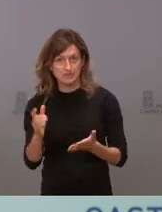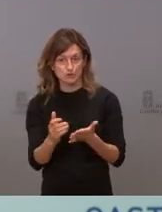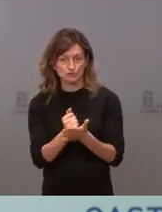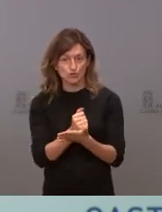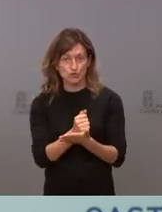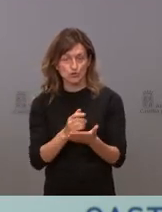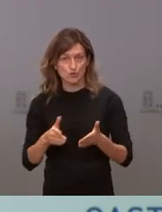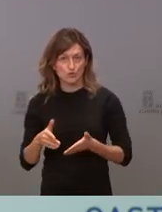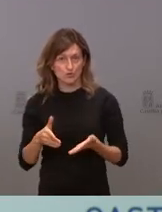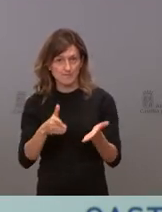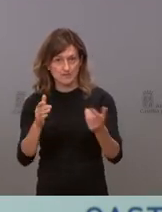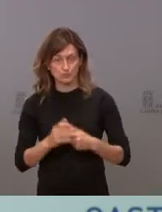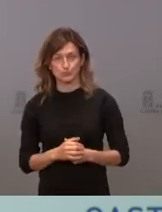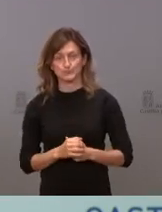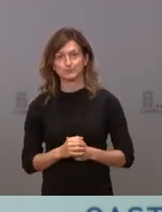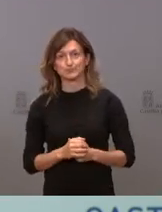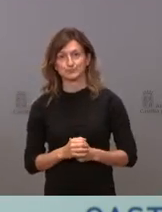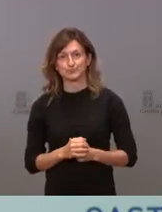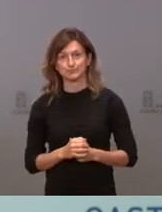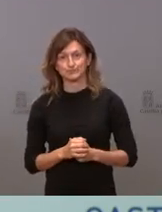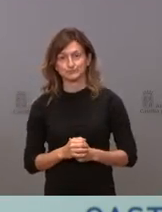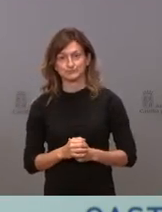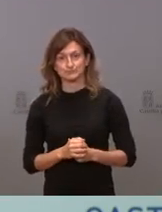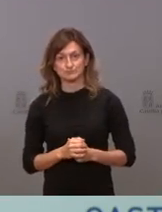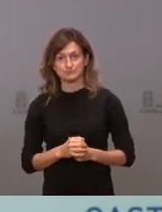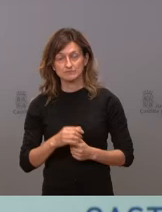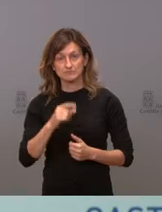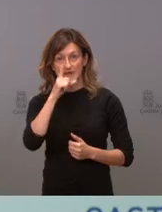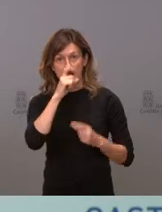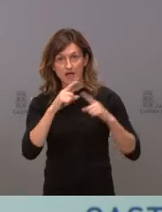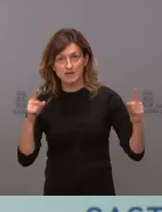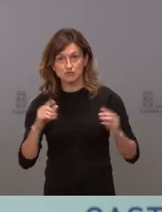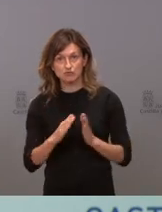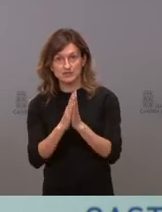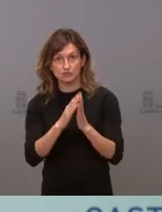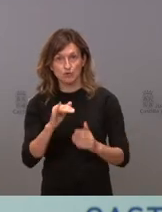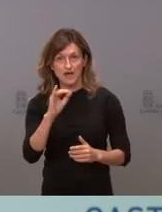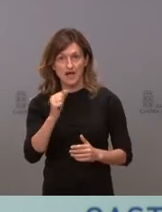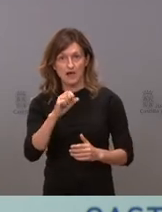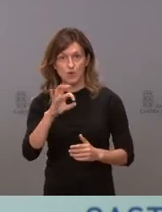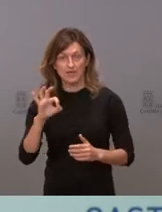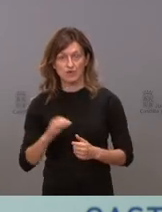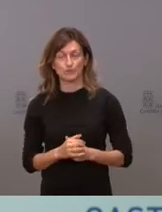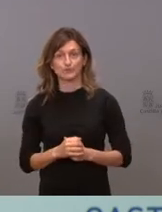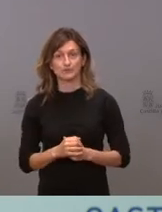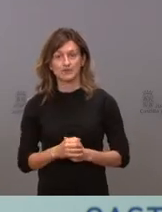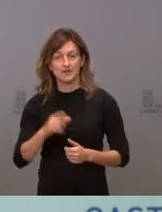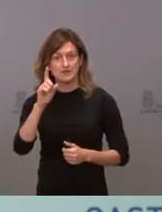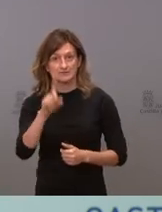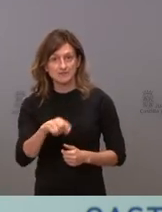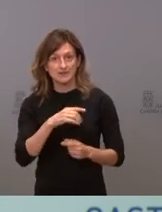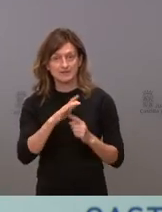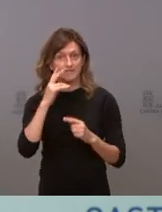camino en el año santo jacobeo, extendiéndola a tres sedes. Pero también la Feria